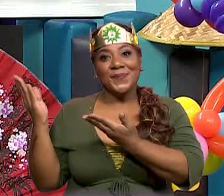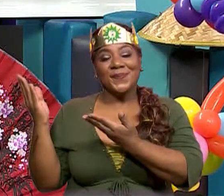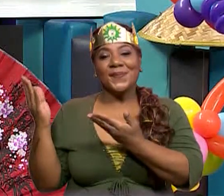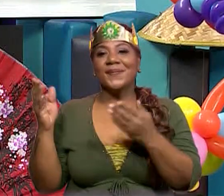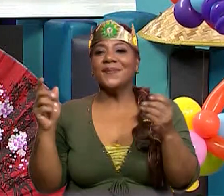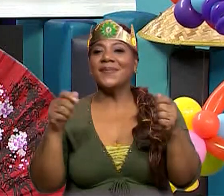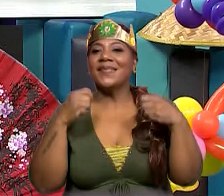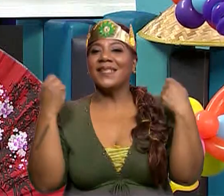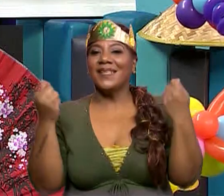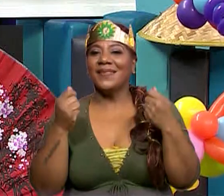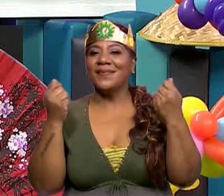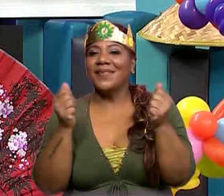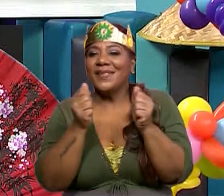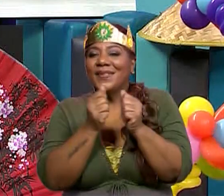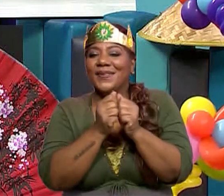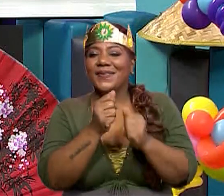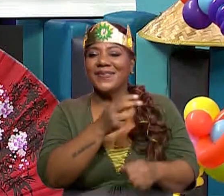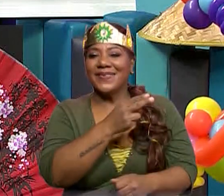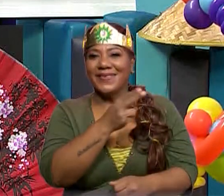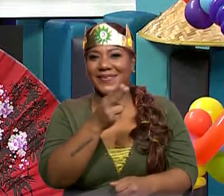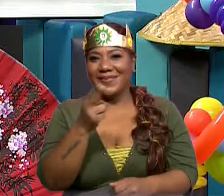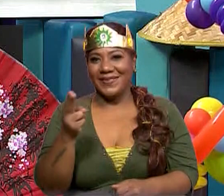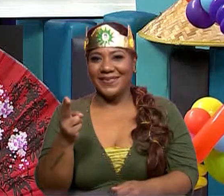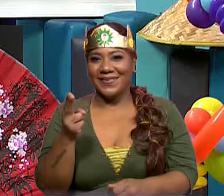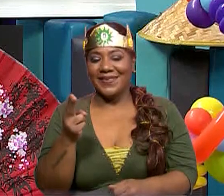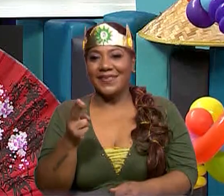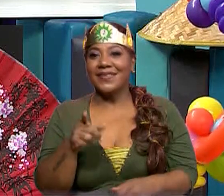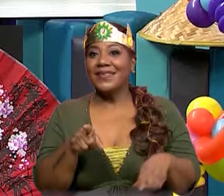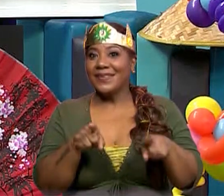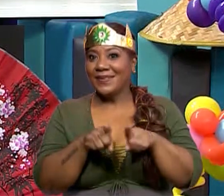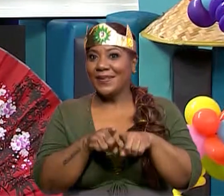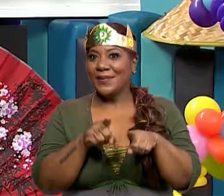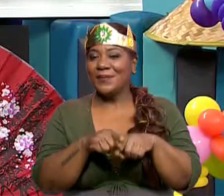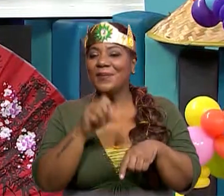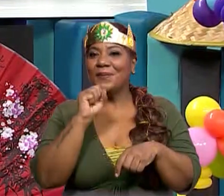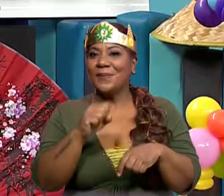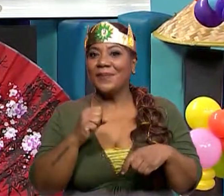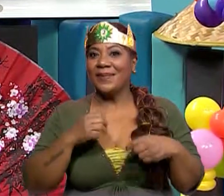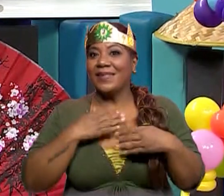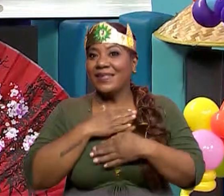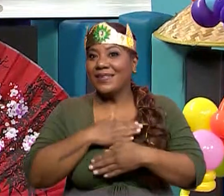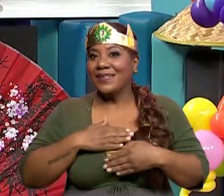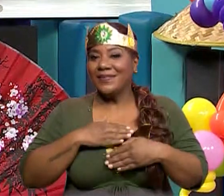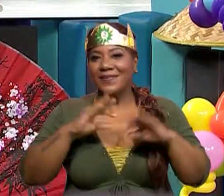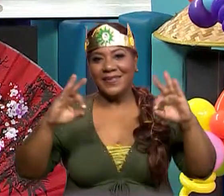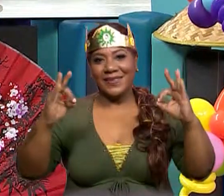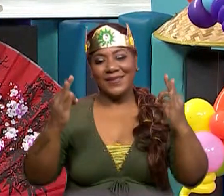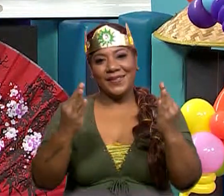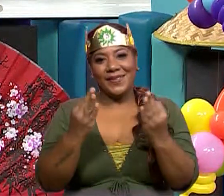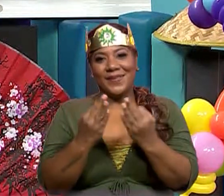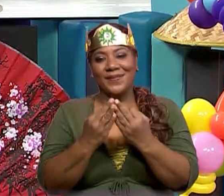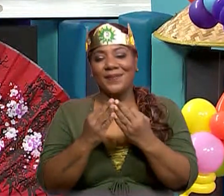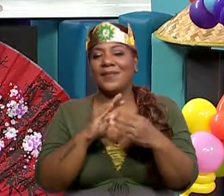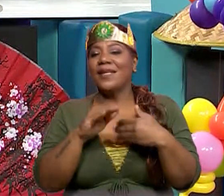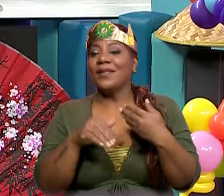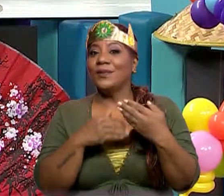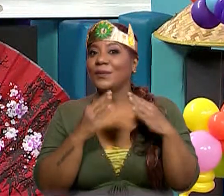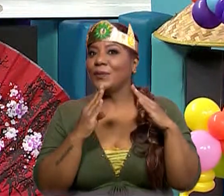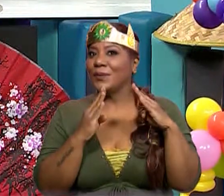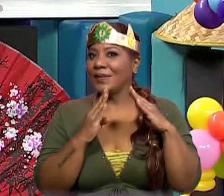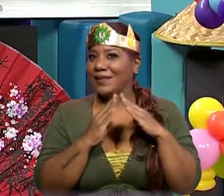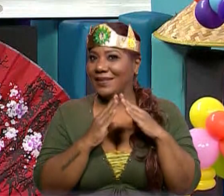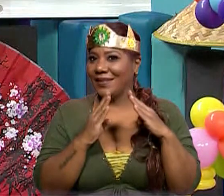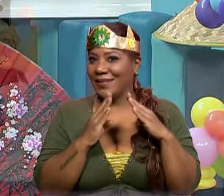festejarlo juntos y los invito a que puedan también celebrarlo con su familia ahí en casa y que